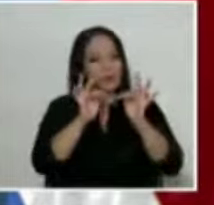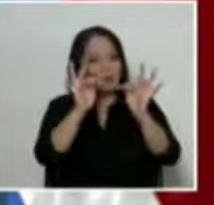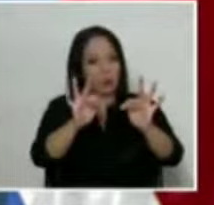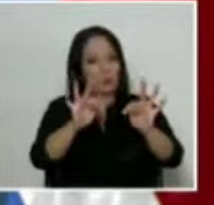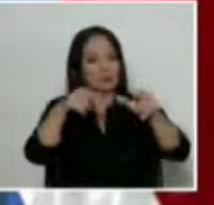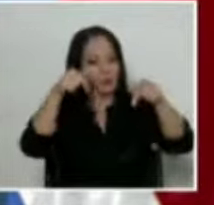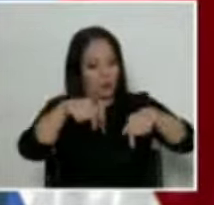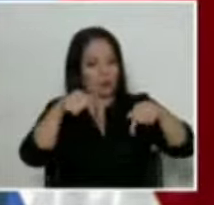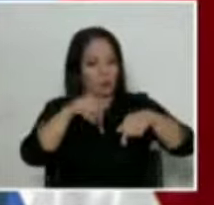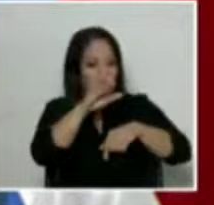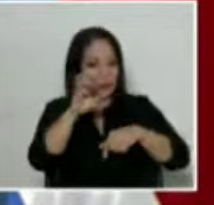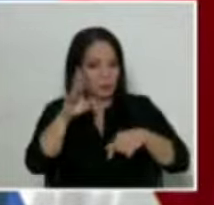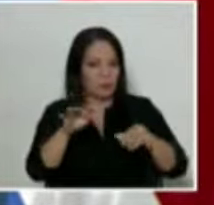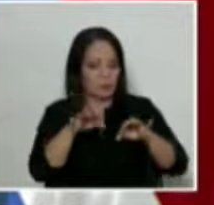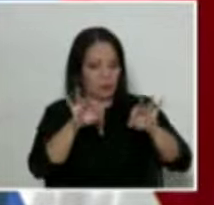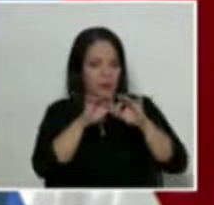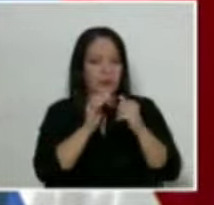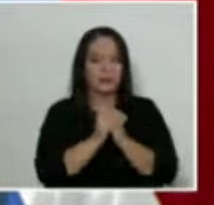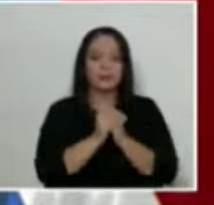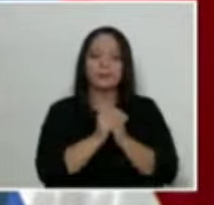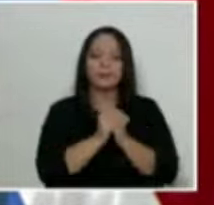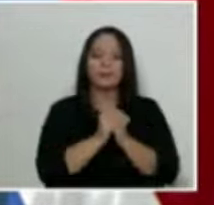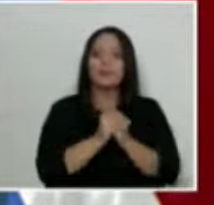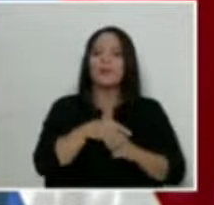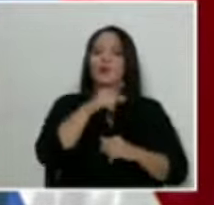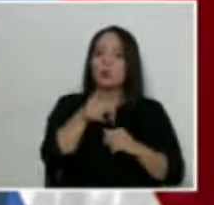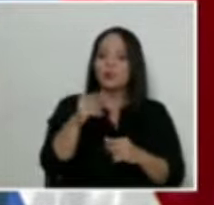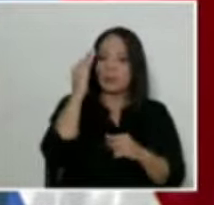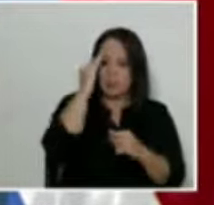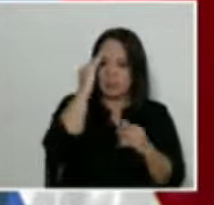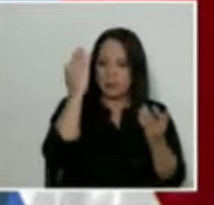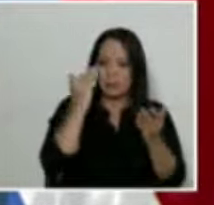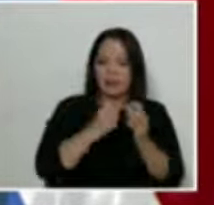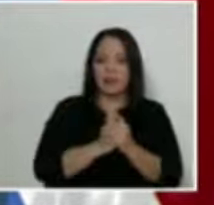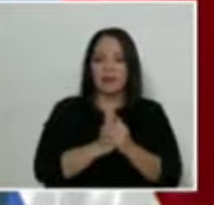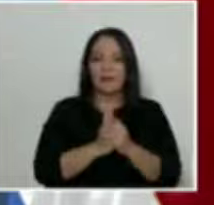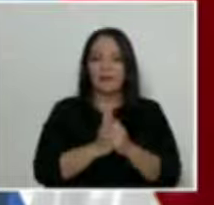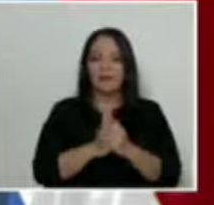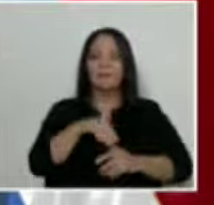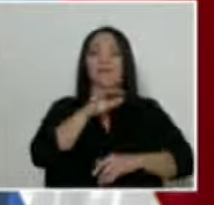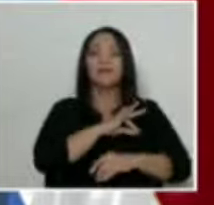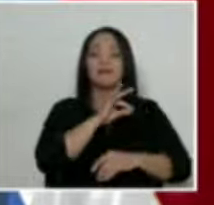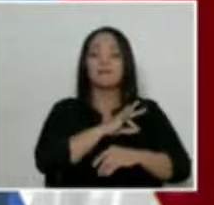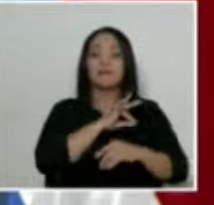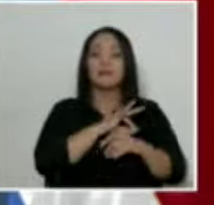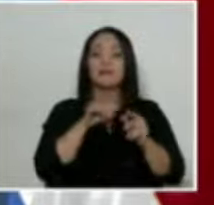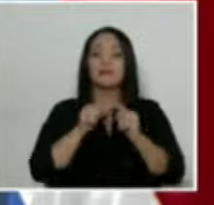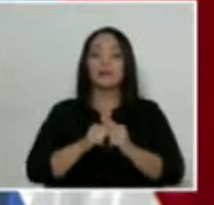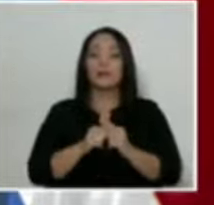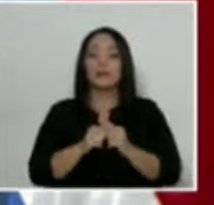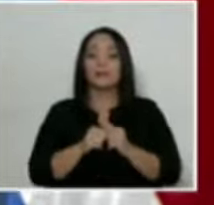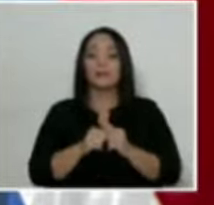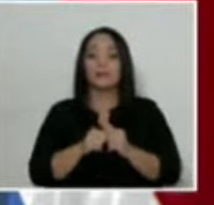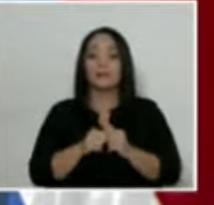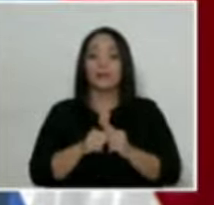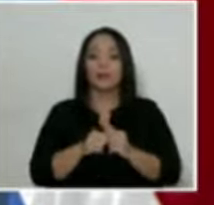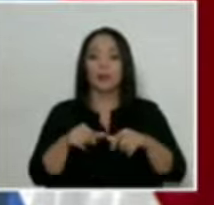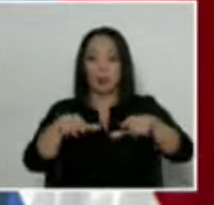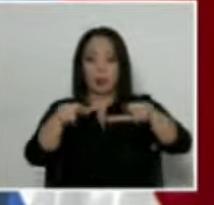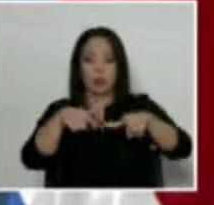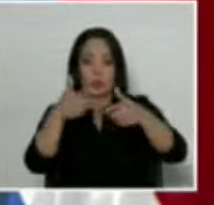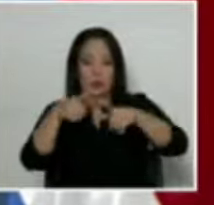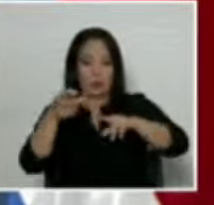país. Ustedes saben el impacto económico que tienen las zonas francas